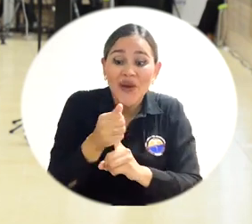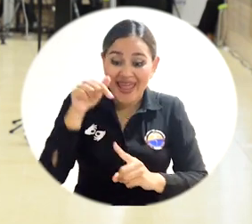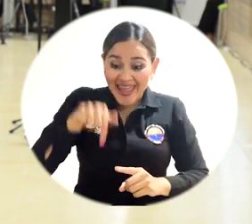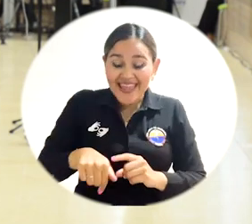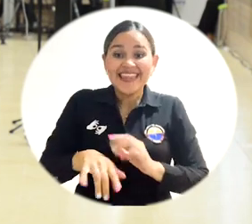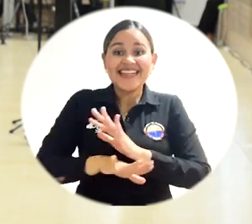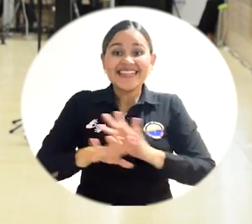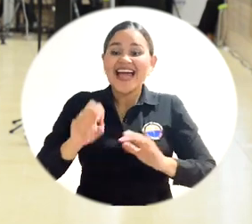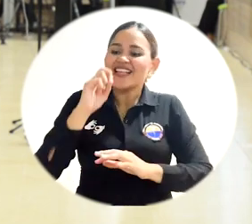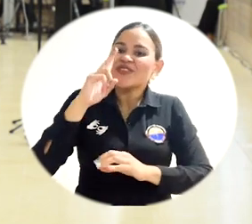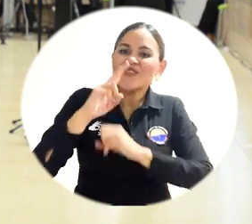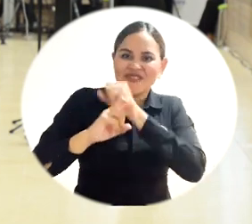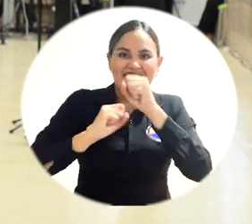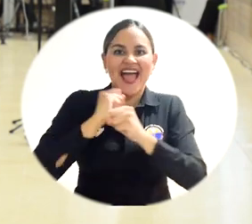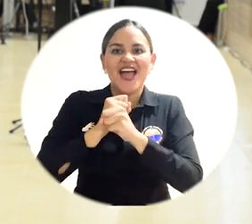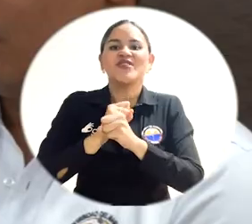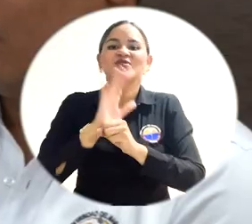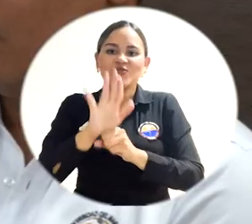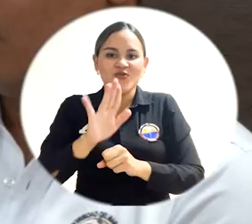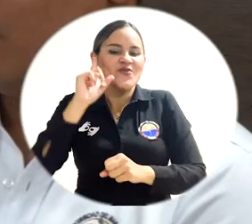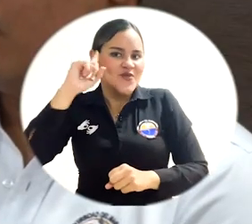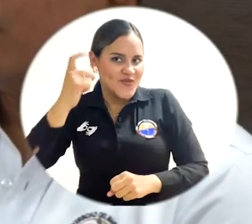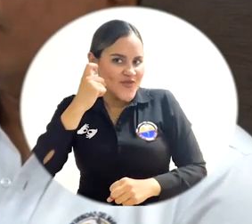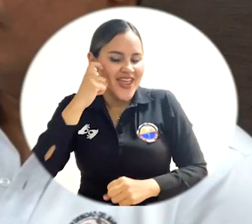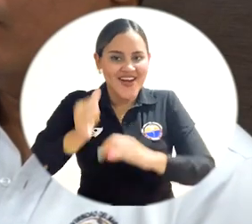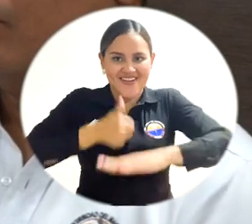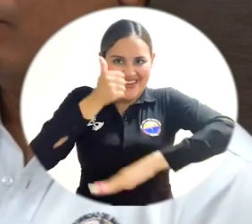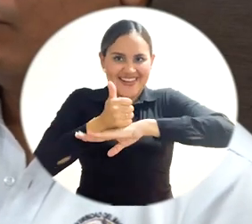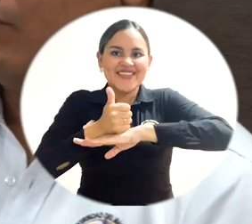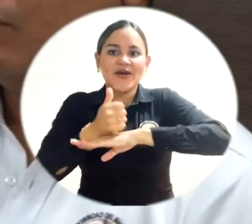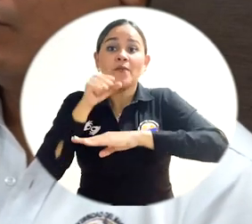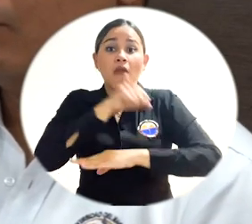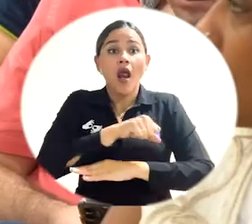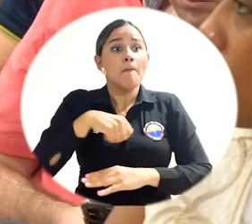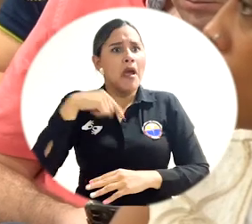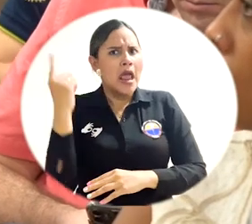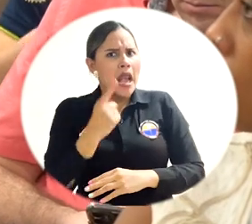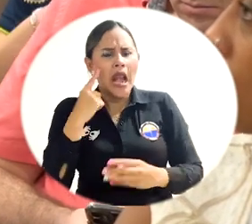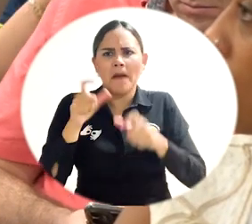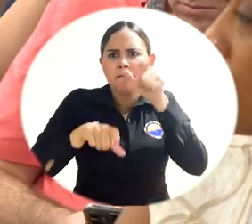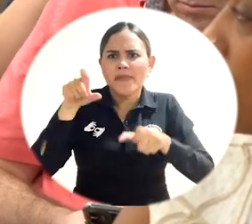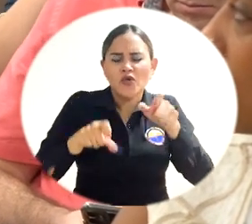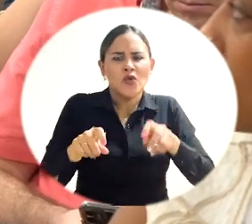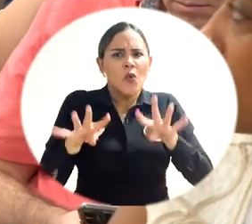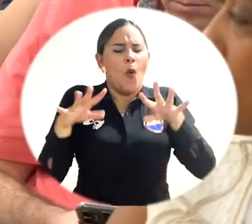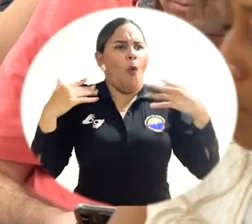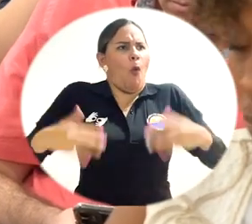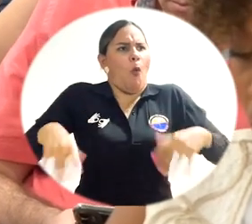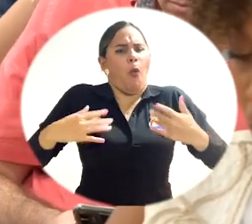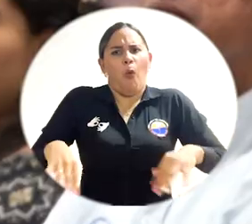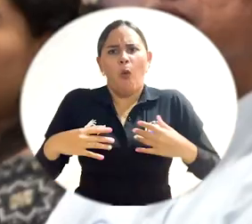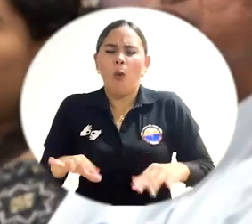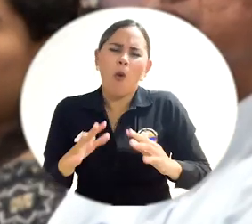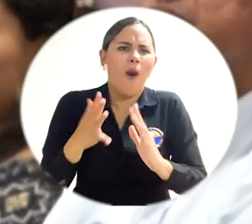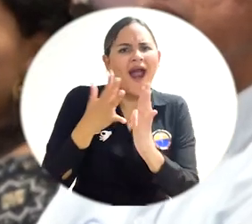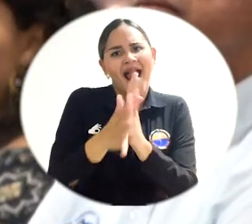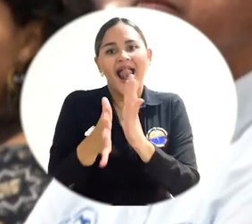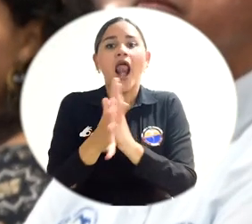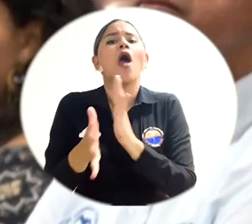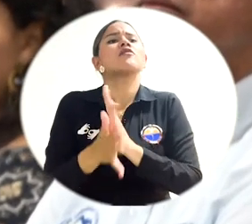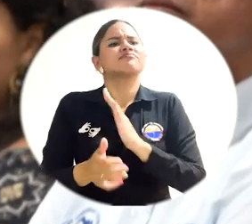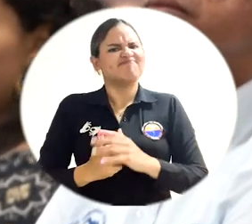obtenidos en este segundo año de gobierno, las reacciones por parte de los asistentes no se hicieron esperar y